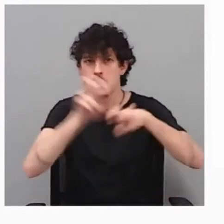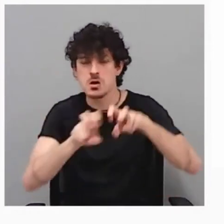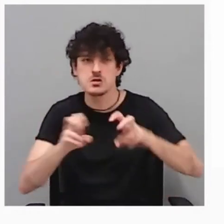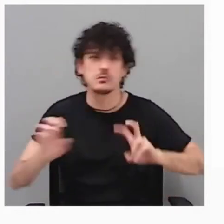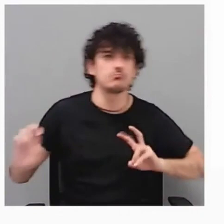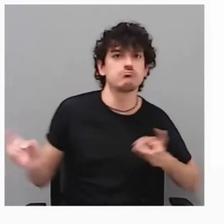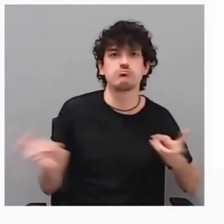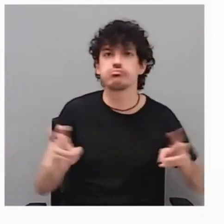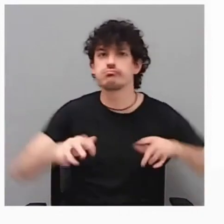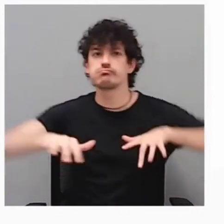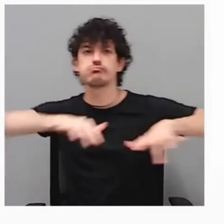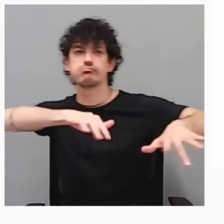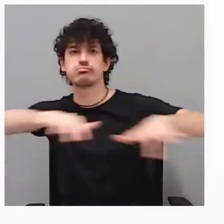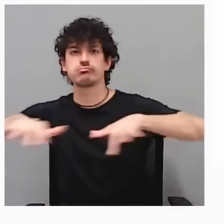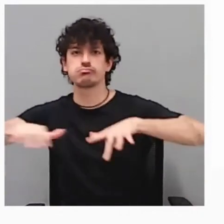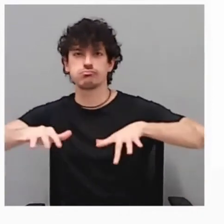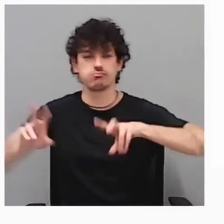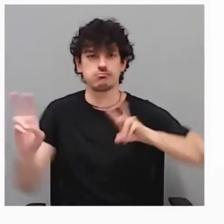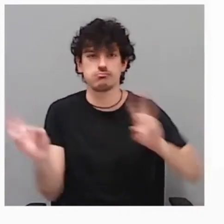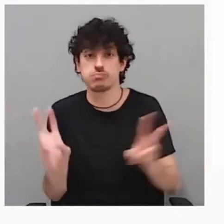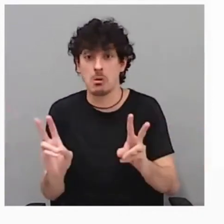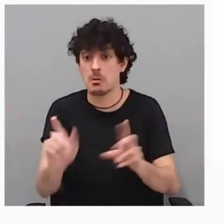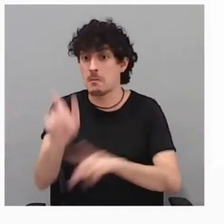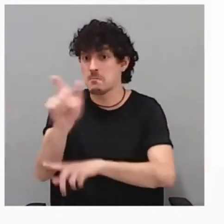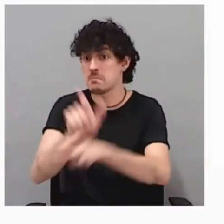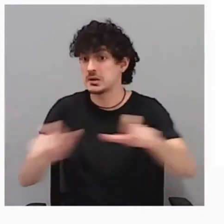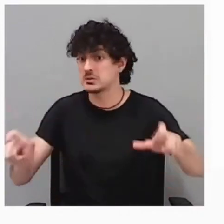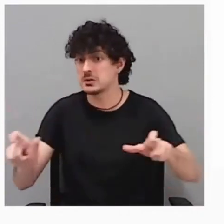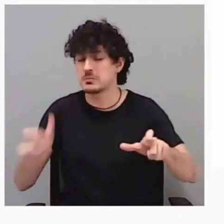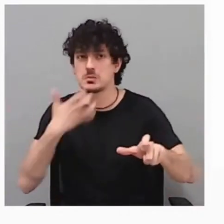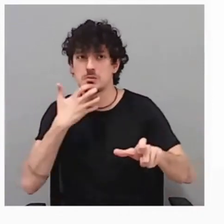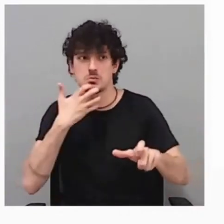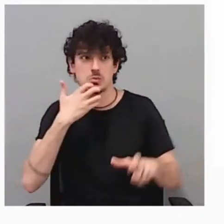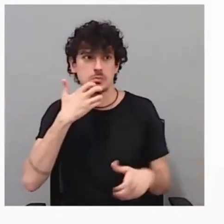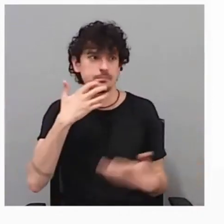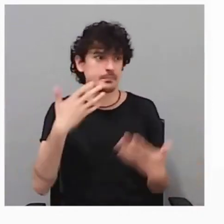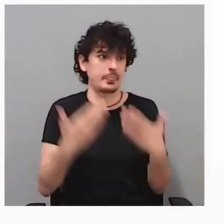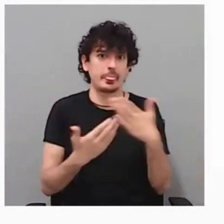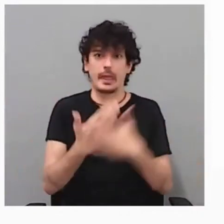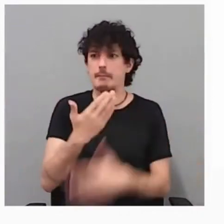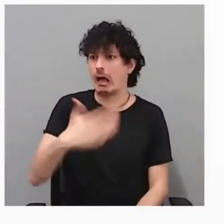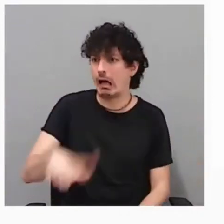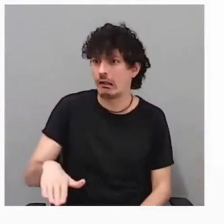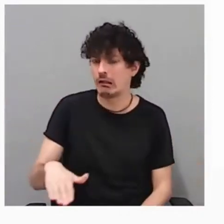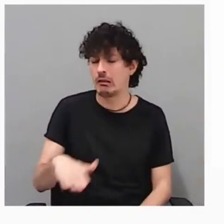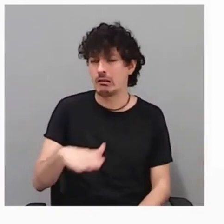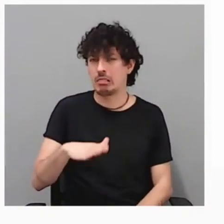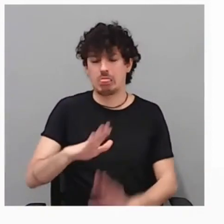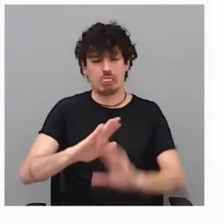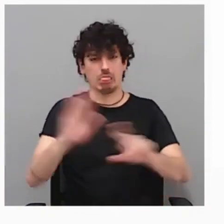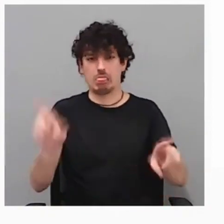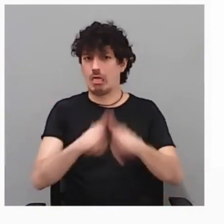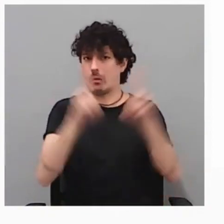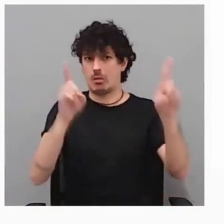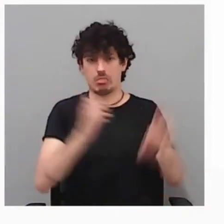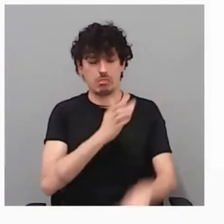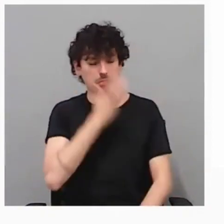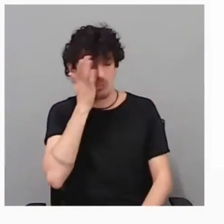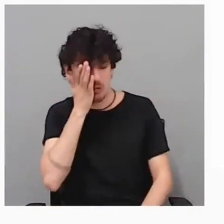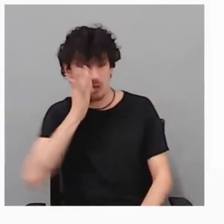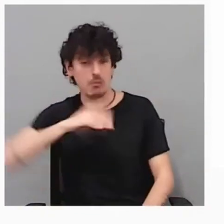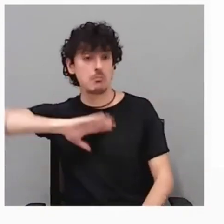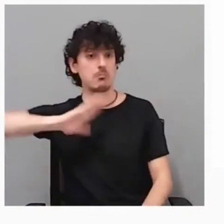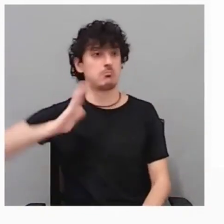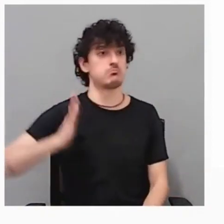a la acción. Esta gente que hoy tiene un mal día, duerme y al día siguiente recupera lo que no ha podido hacer el día